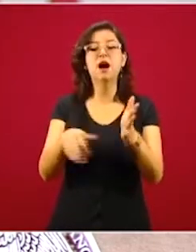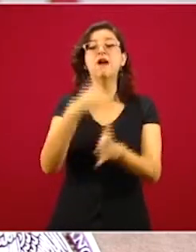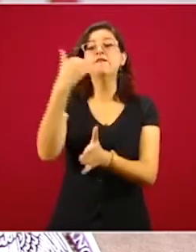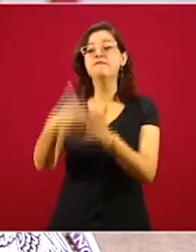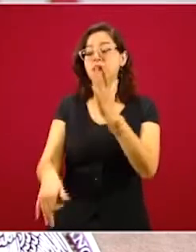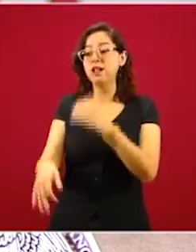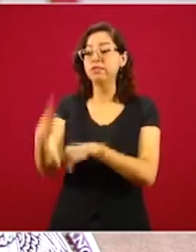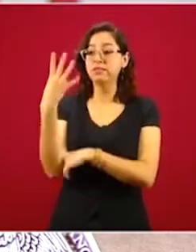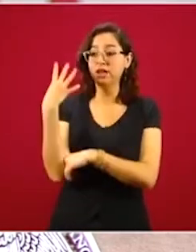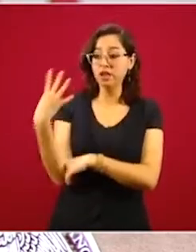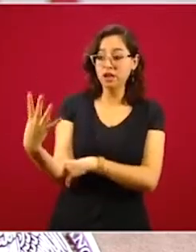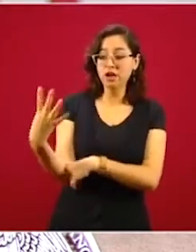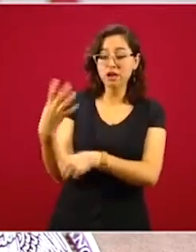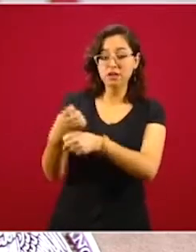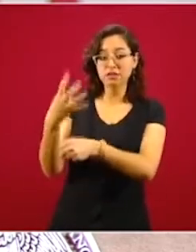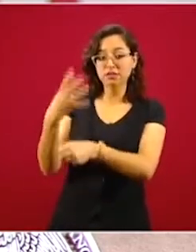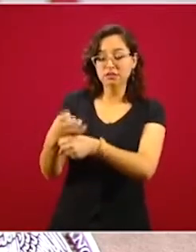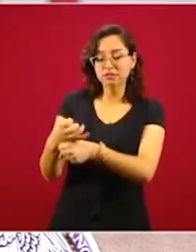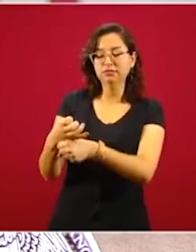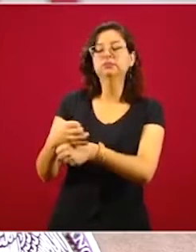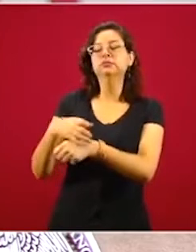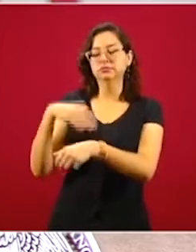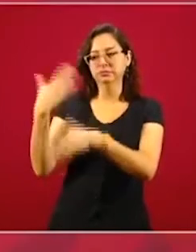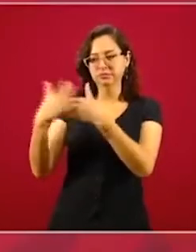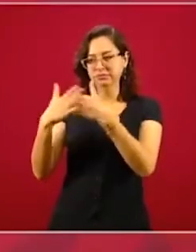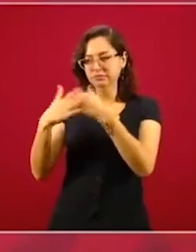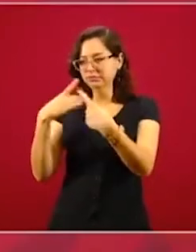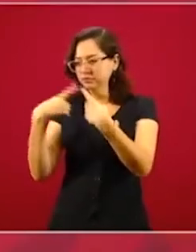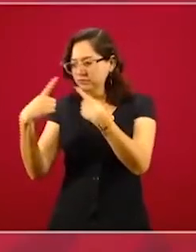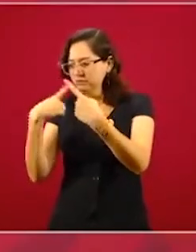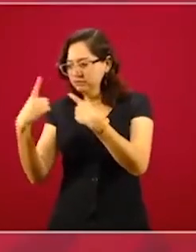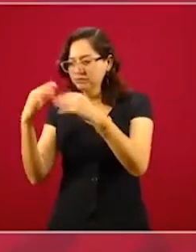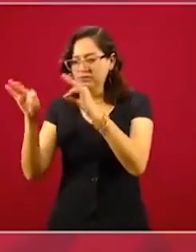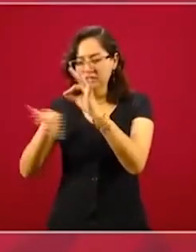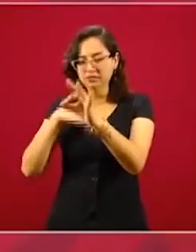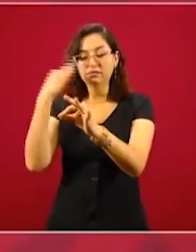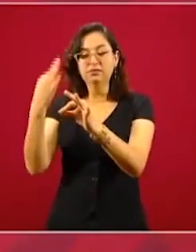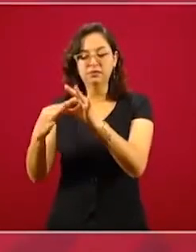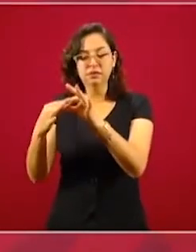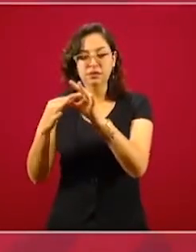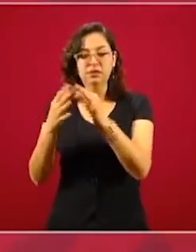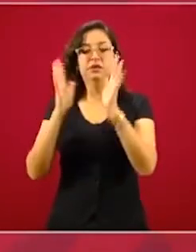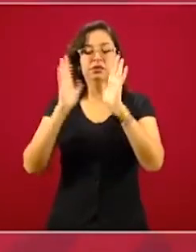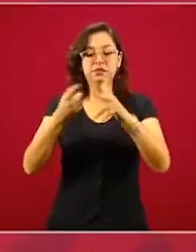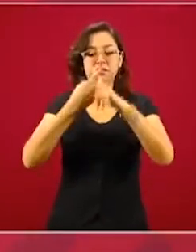cuarto tramo, lo cual nos va a permitir ya comunicar